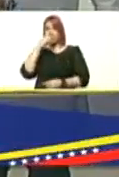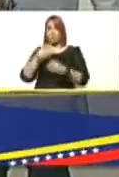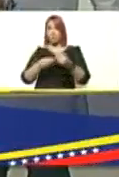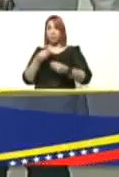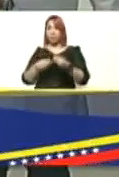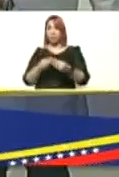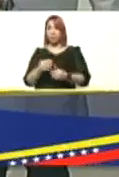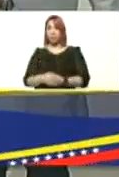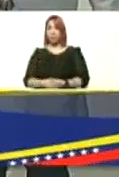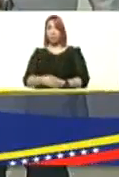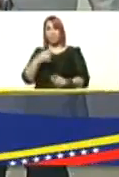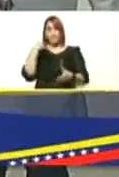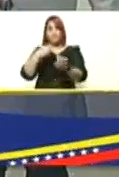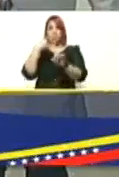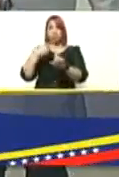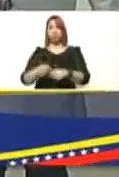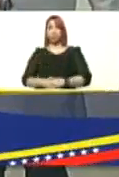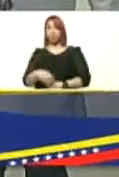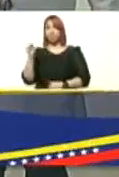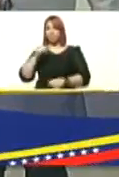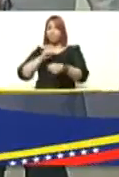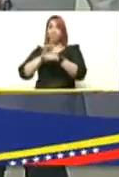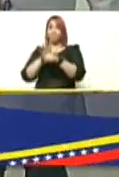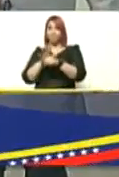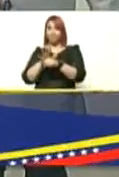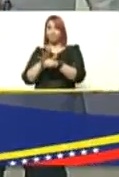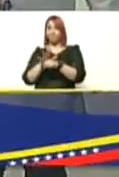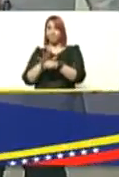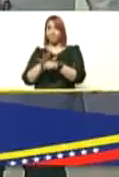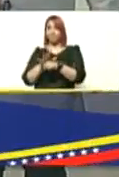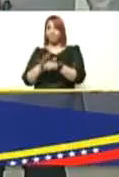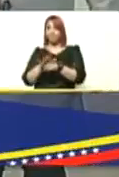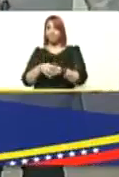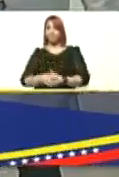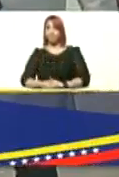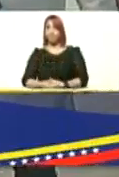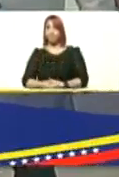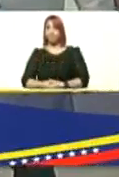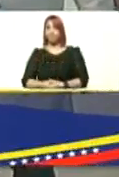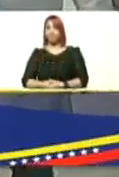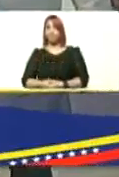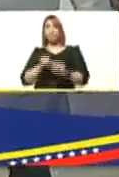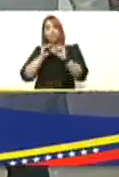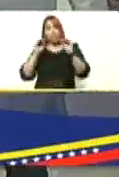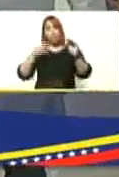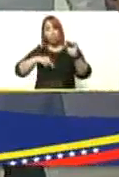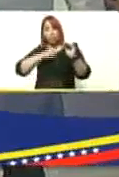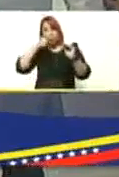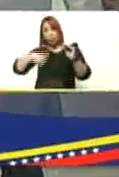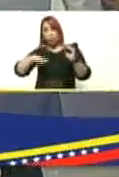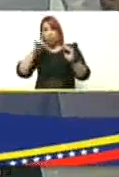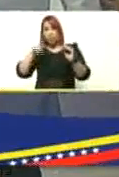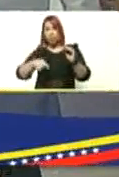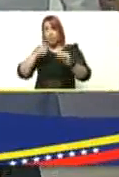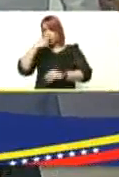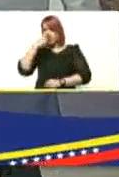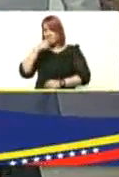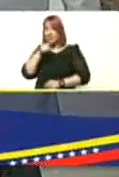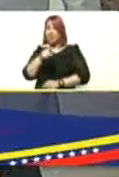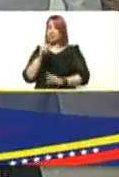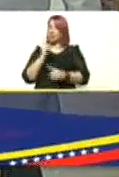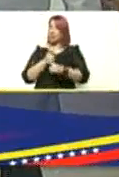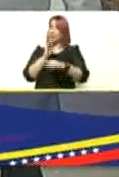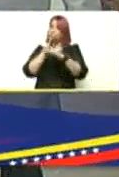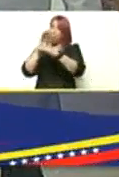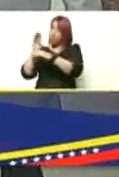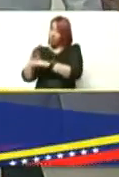porque tenía el COVID con ese tema de la Omicron entonces el llamado a nuestra gente bueno eso de la gripecita esa hay que tener